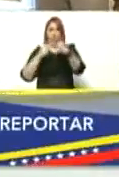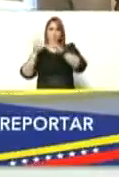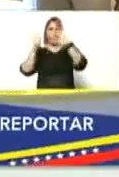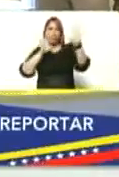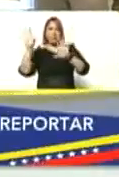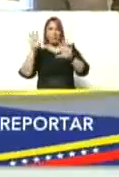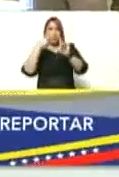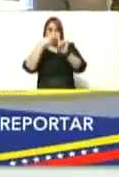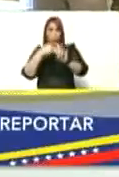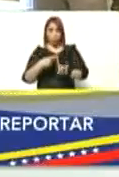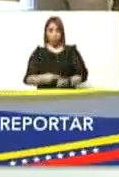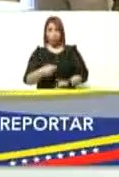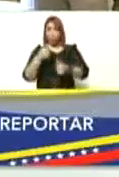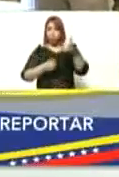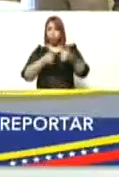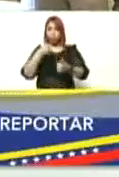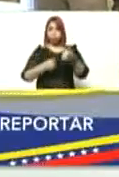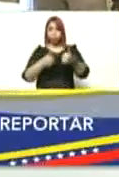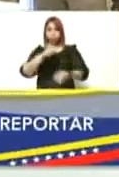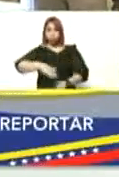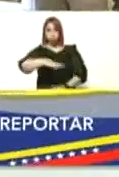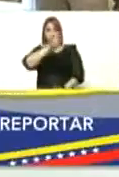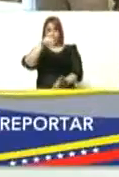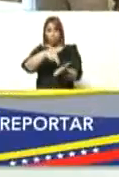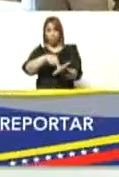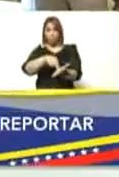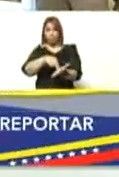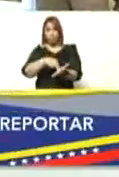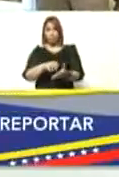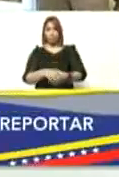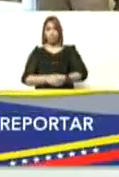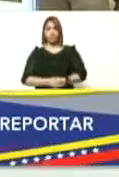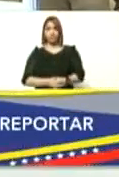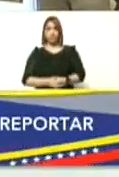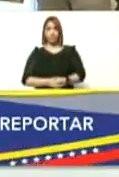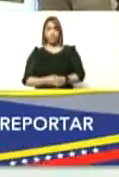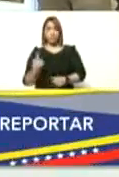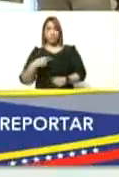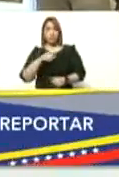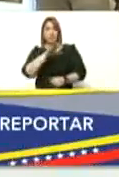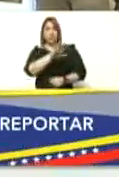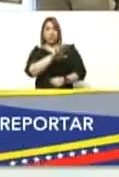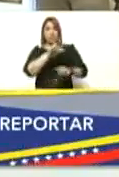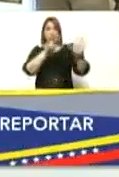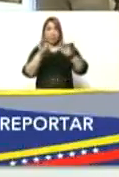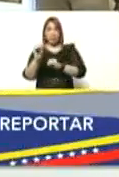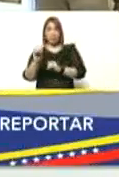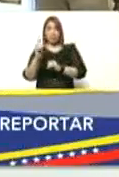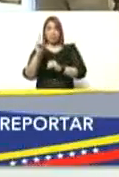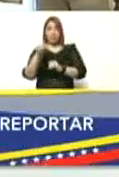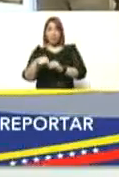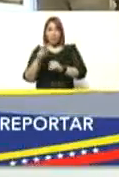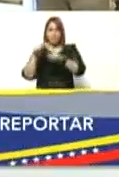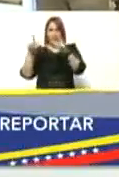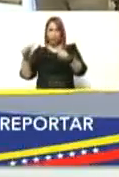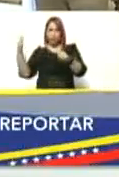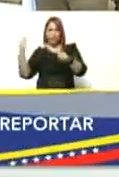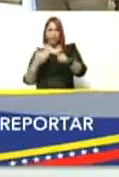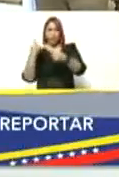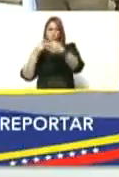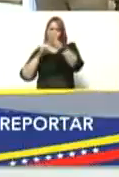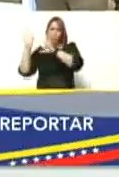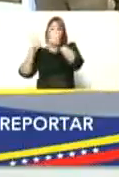internacionales correcto a nivel nacional tenemos quinientos setenta y con los casos internacionales